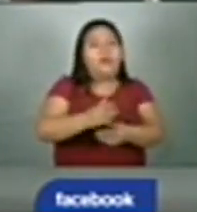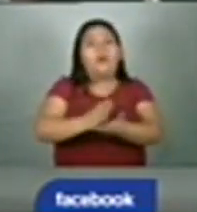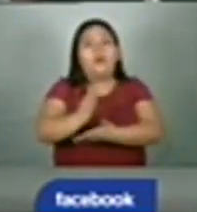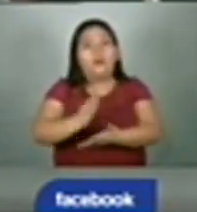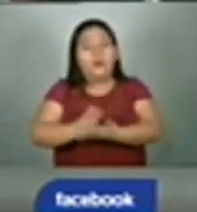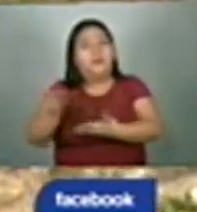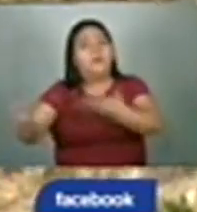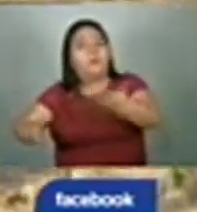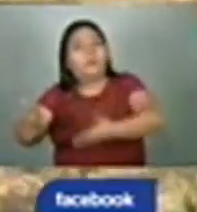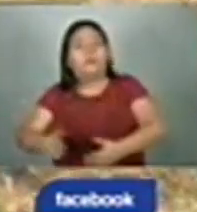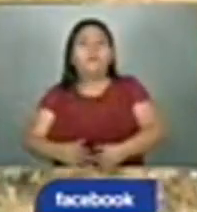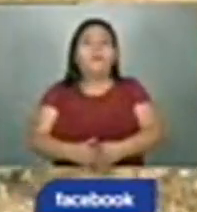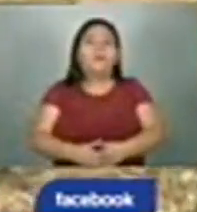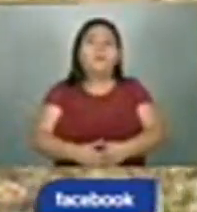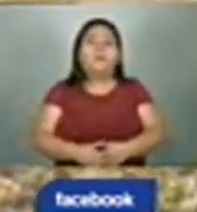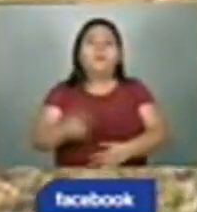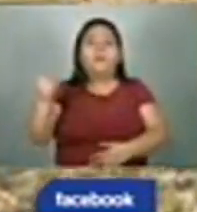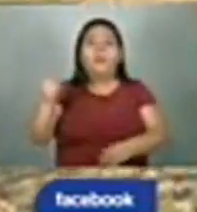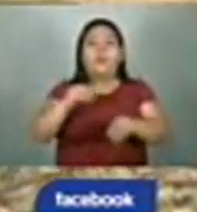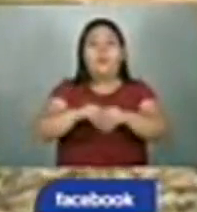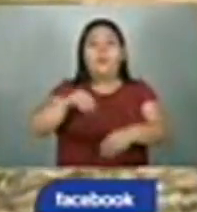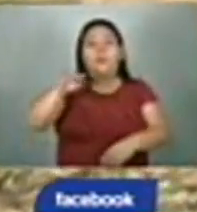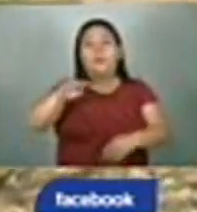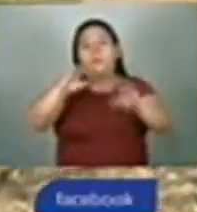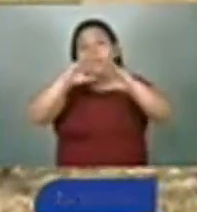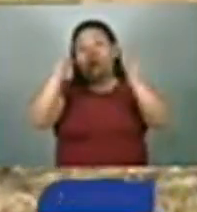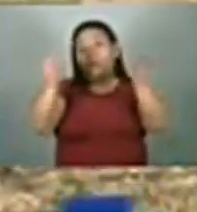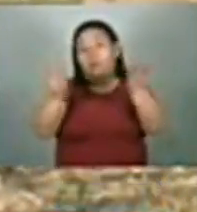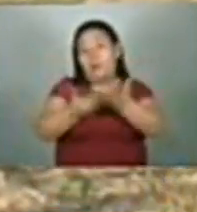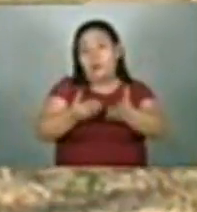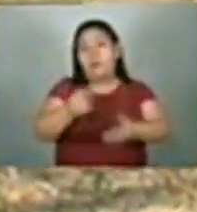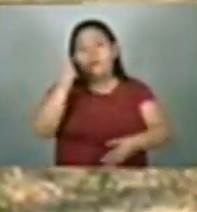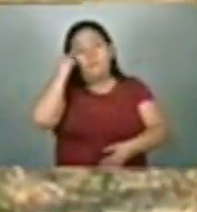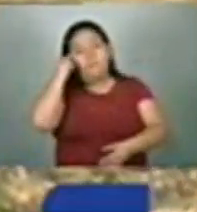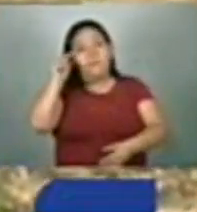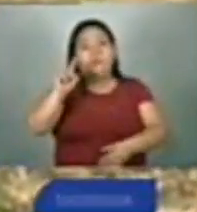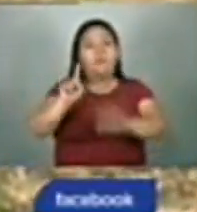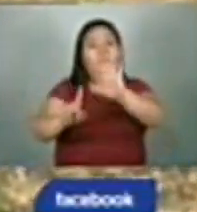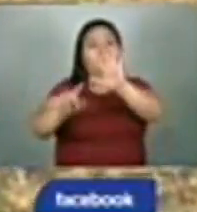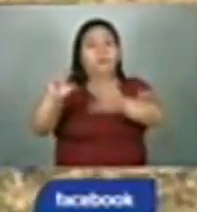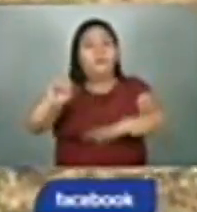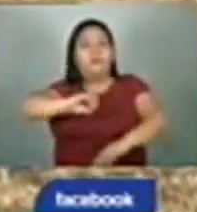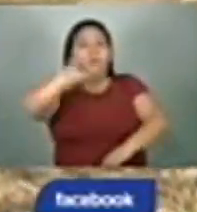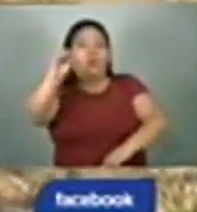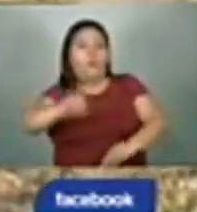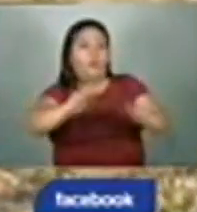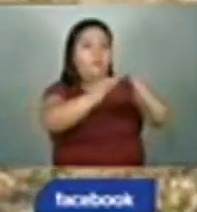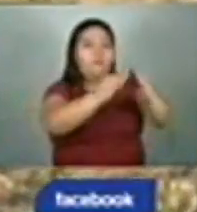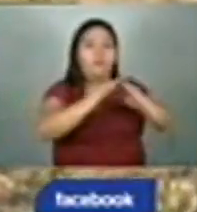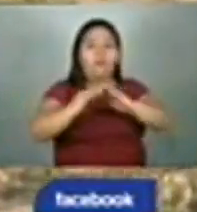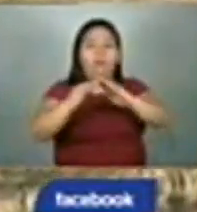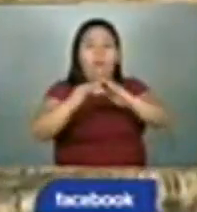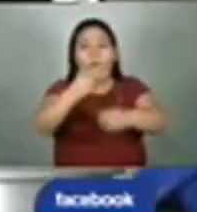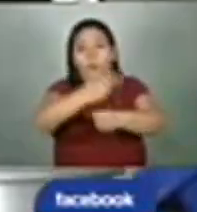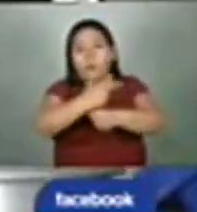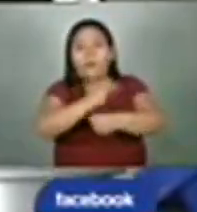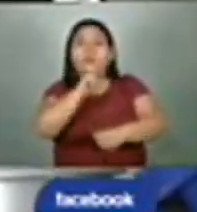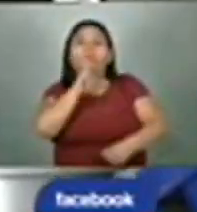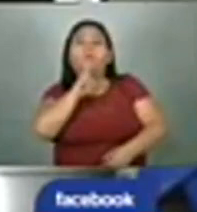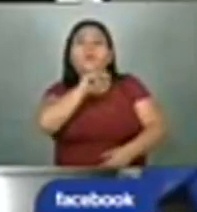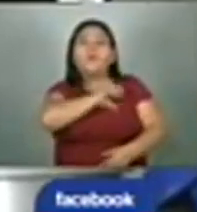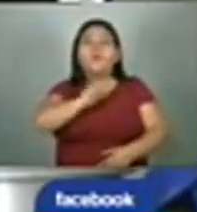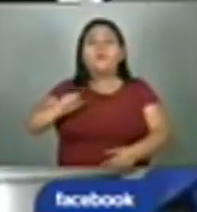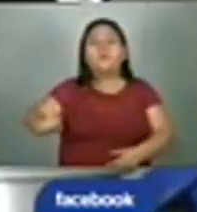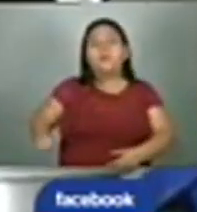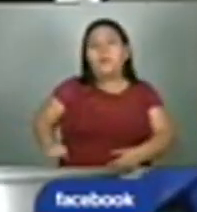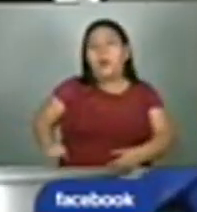atender al mercado. El Banco Mundial estima que al menos un 60% de la población rural en Guatemala, Honduras y